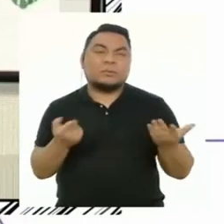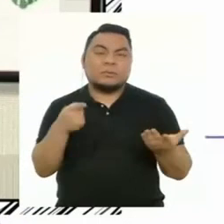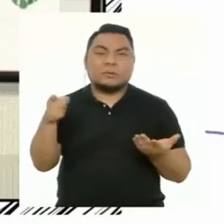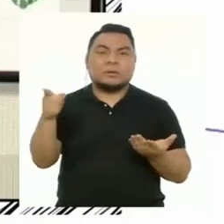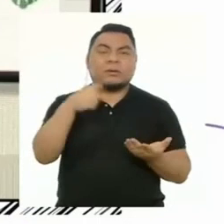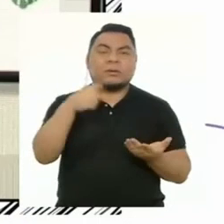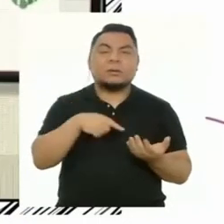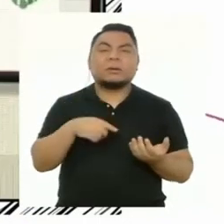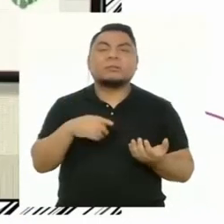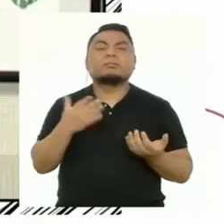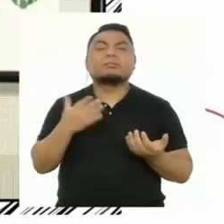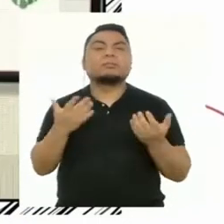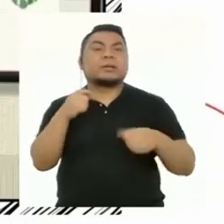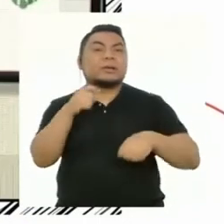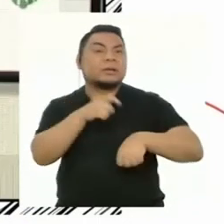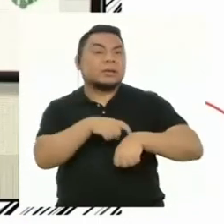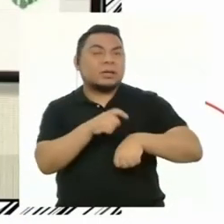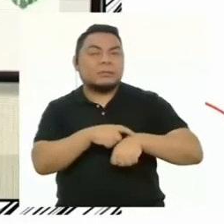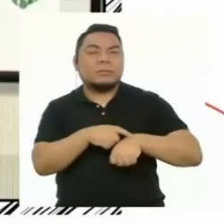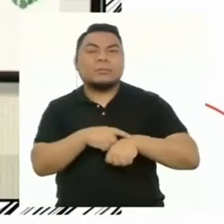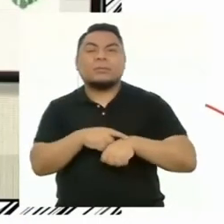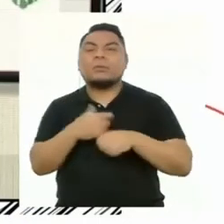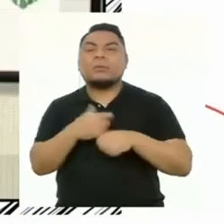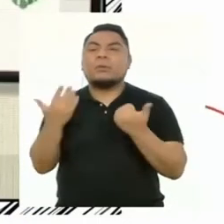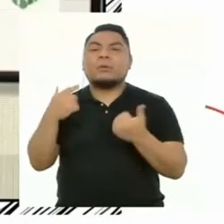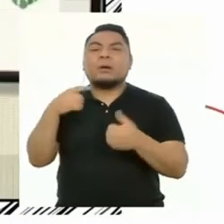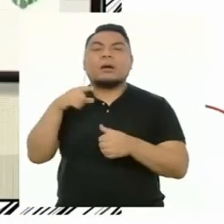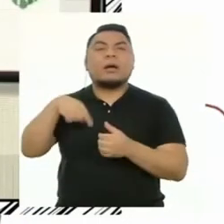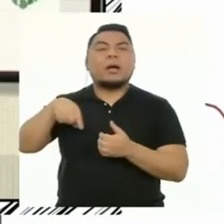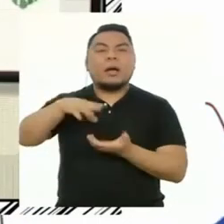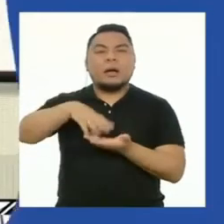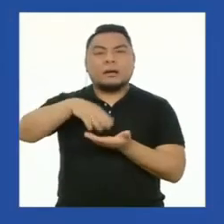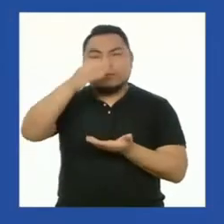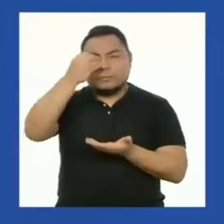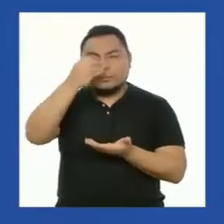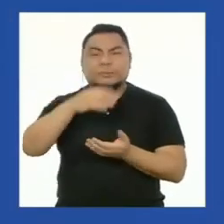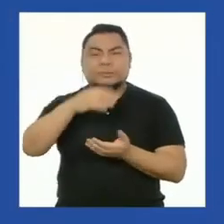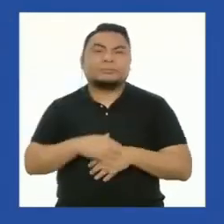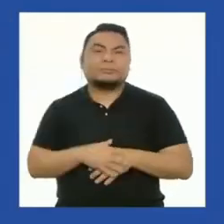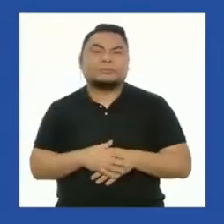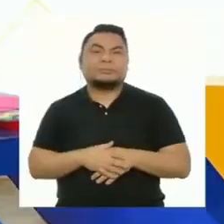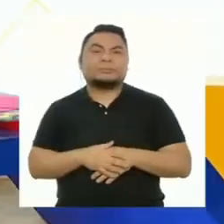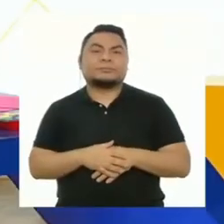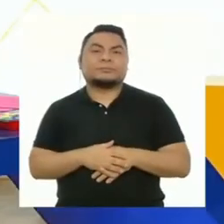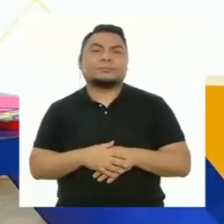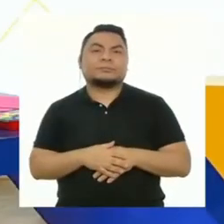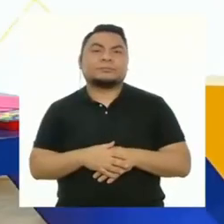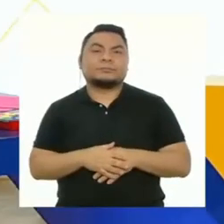como las circunstancias, el contexto o el tiempo de aprendizaje.